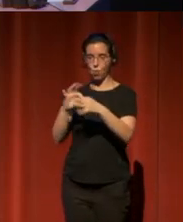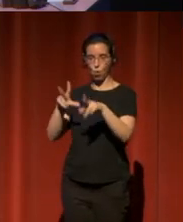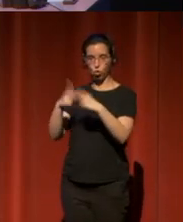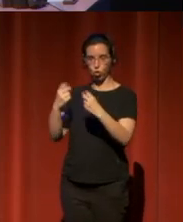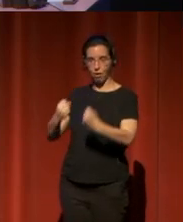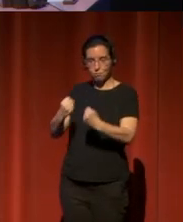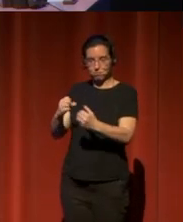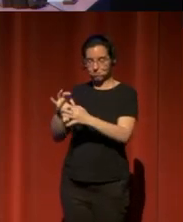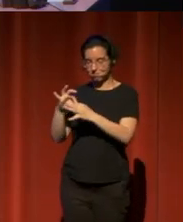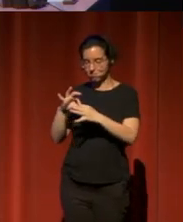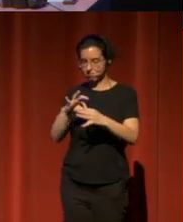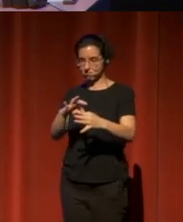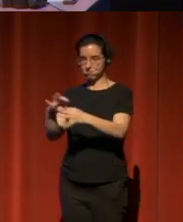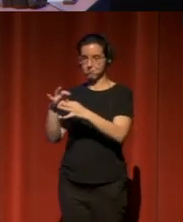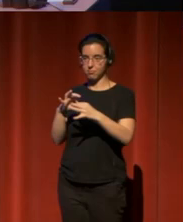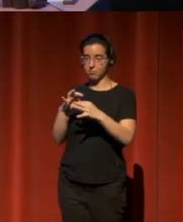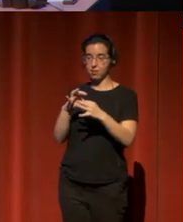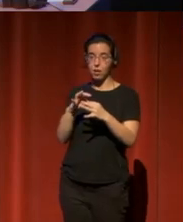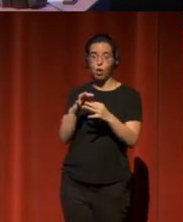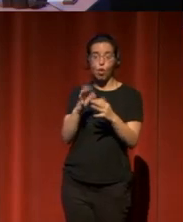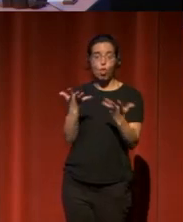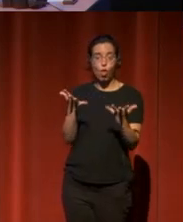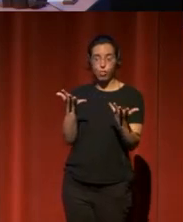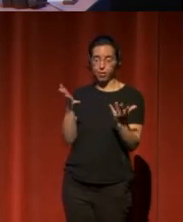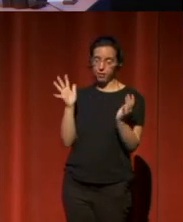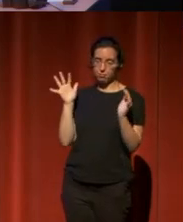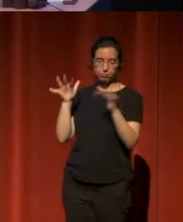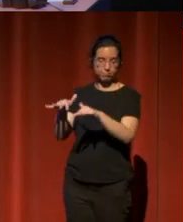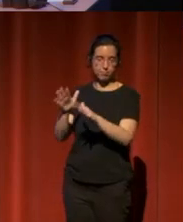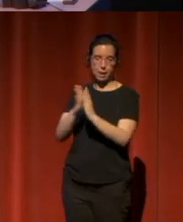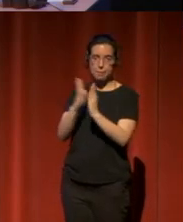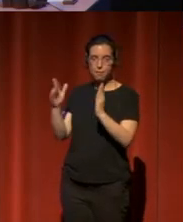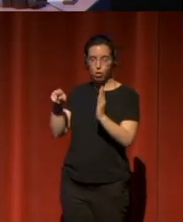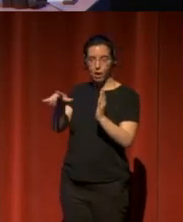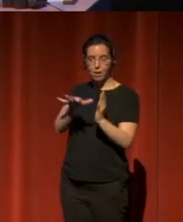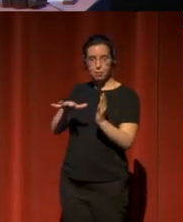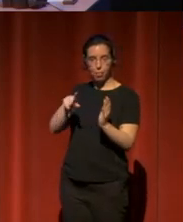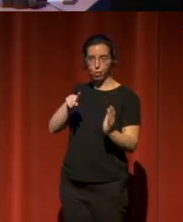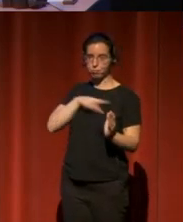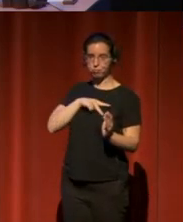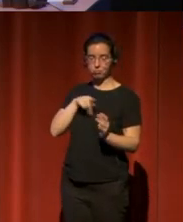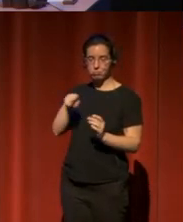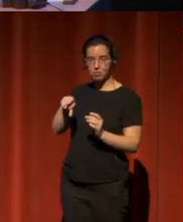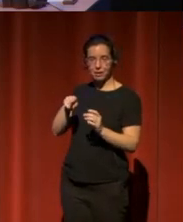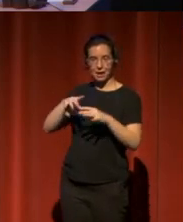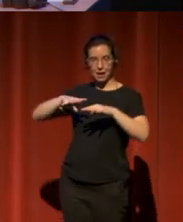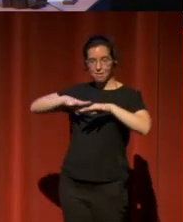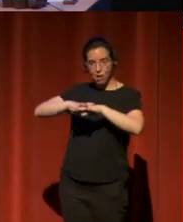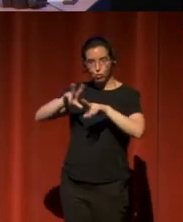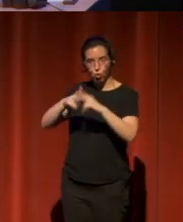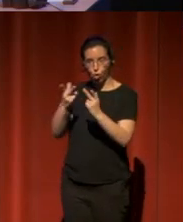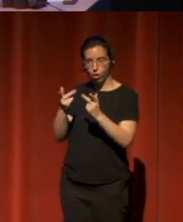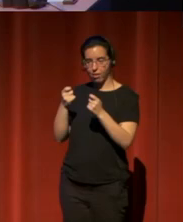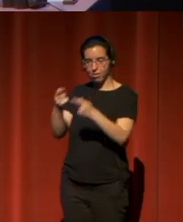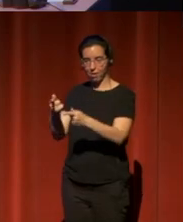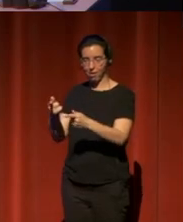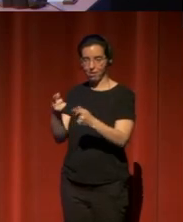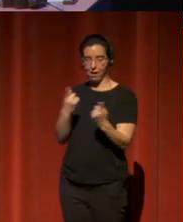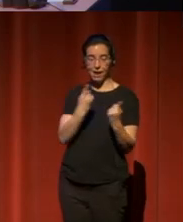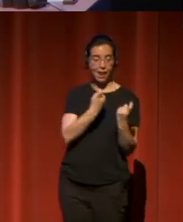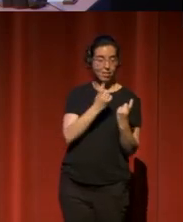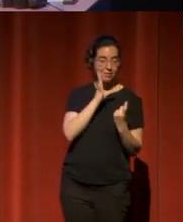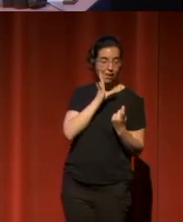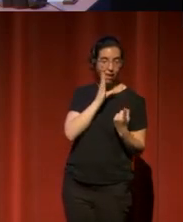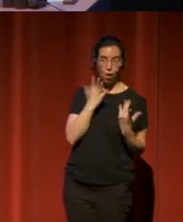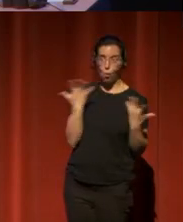Y apunta a las bibliotecas como espacios privilegiados de infraestructura social para dar respuesta a esta necesidad